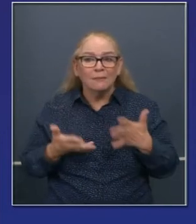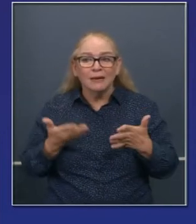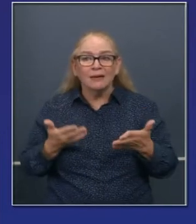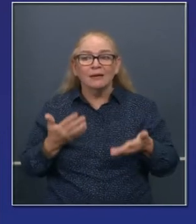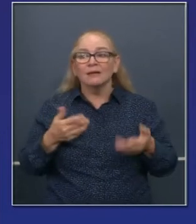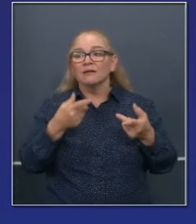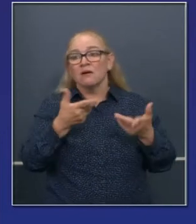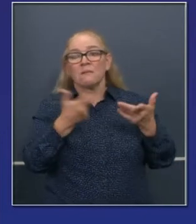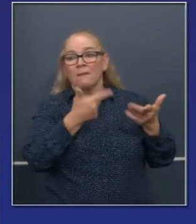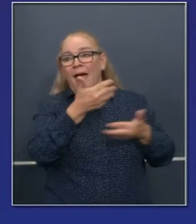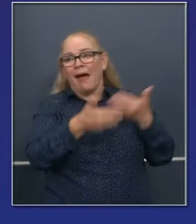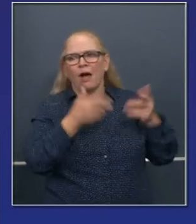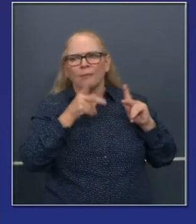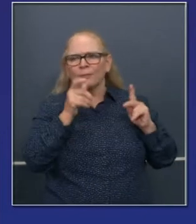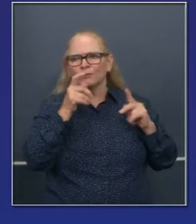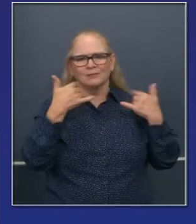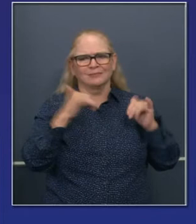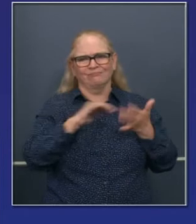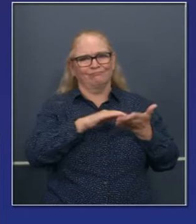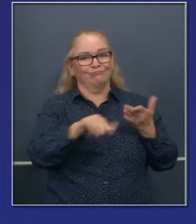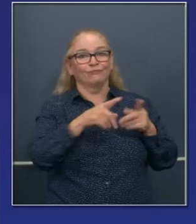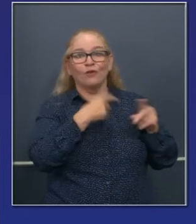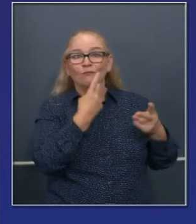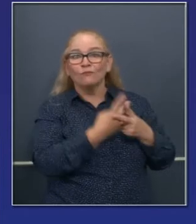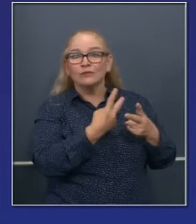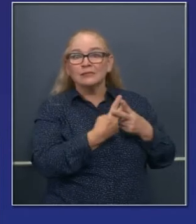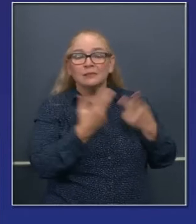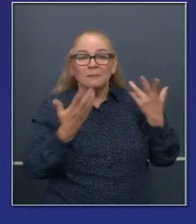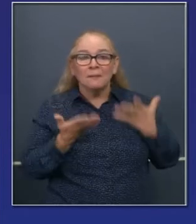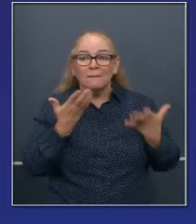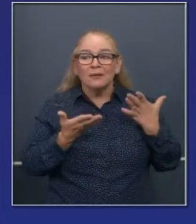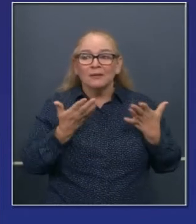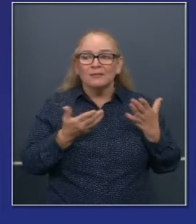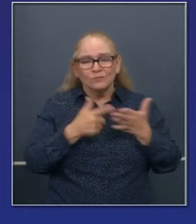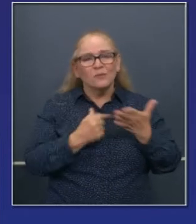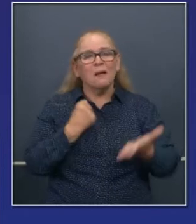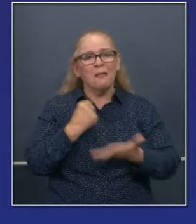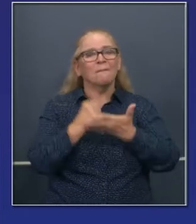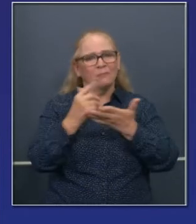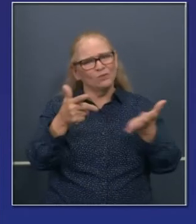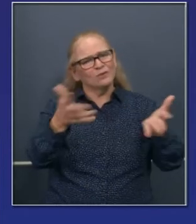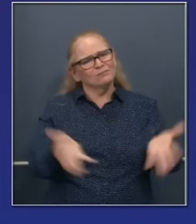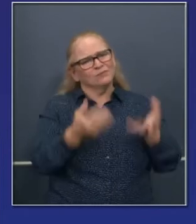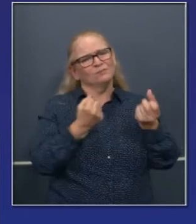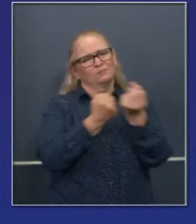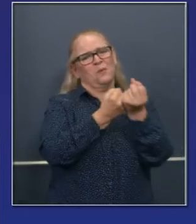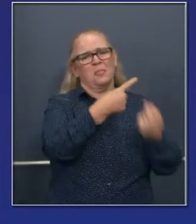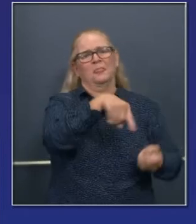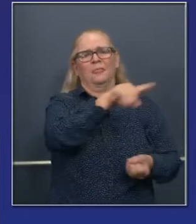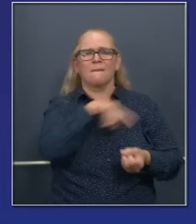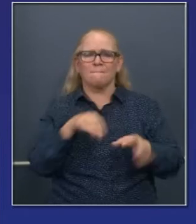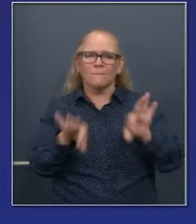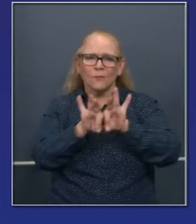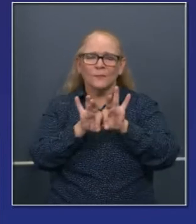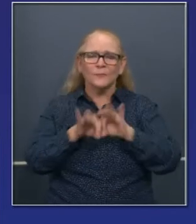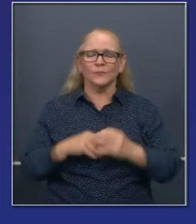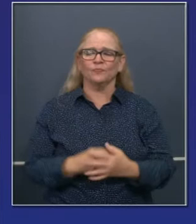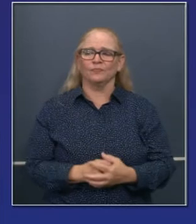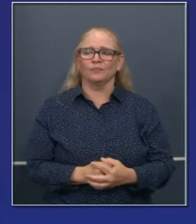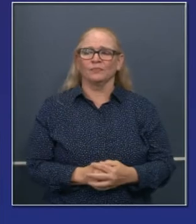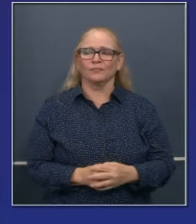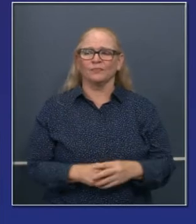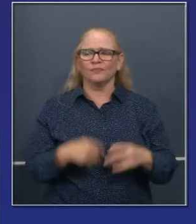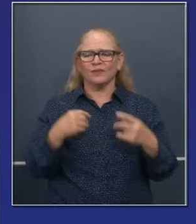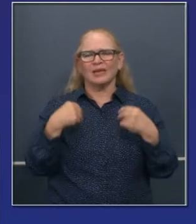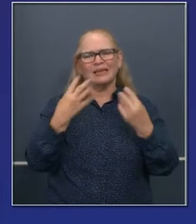alguien que acaba de salir del sistema criminal. Sí tenemos programas en este espacio y queremos hacer más y mejor para avanzar estos